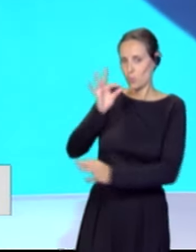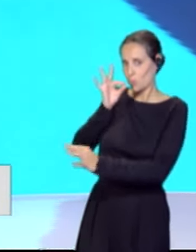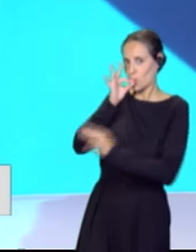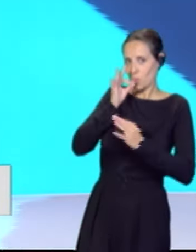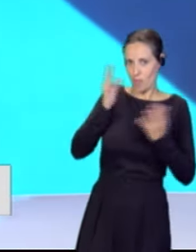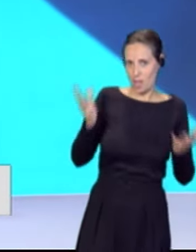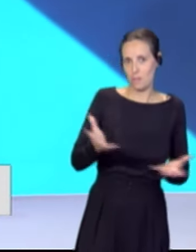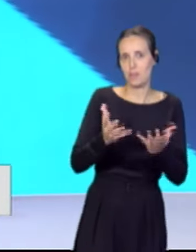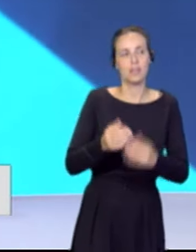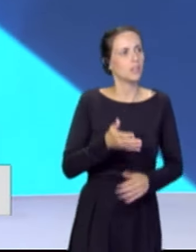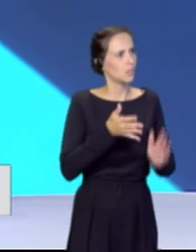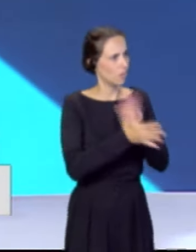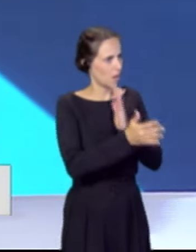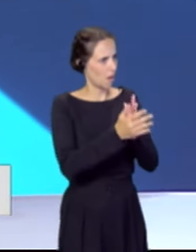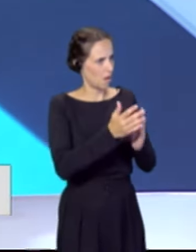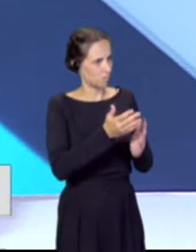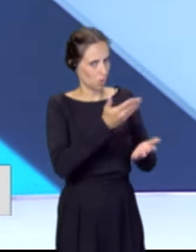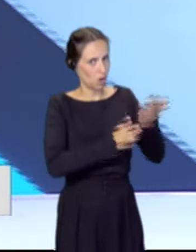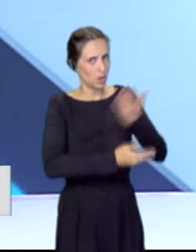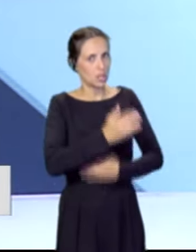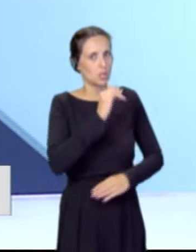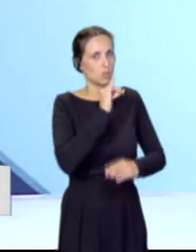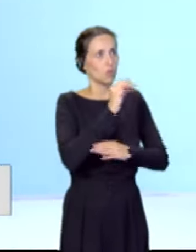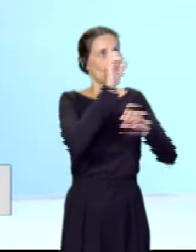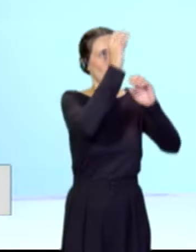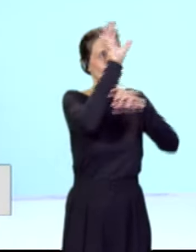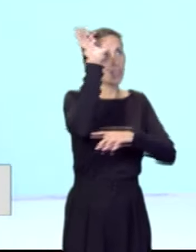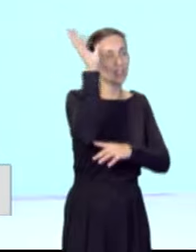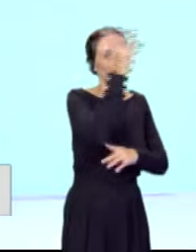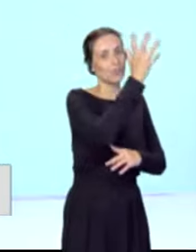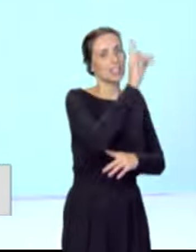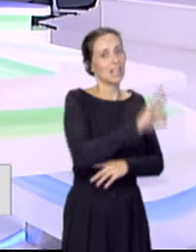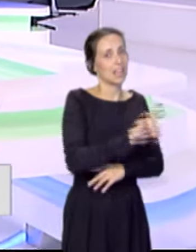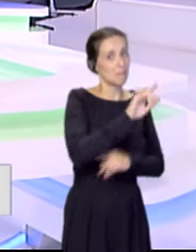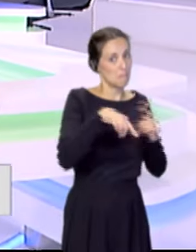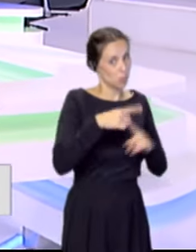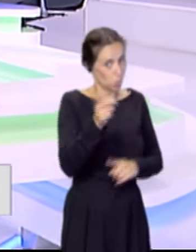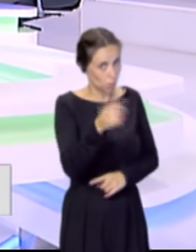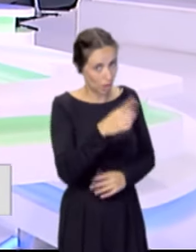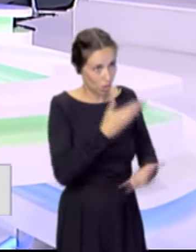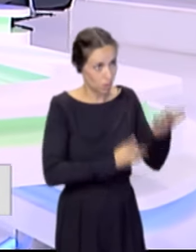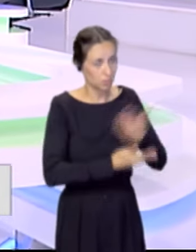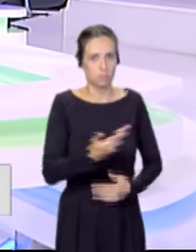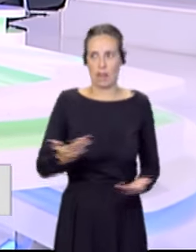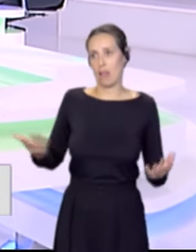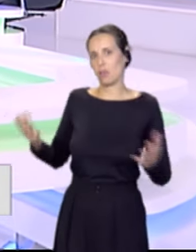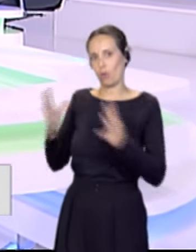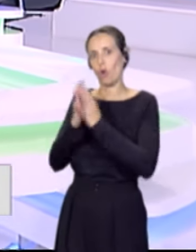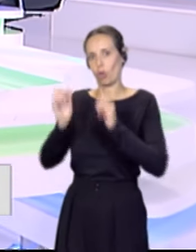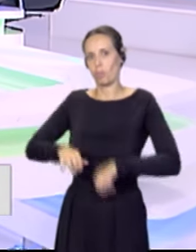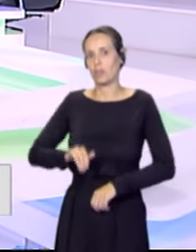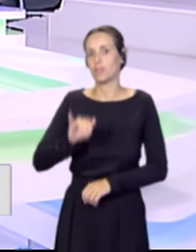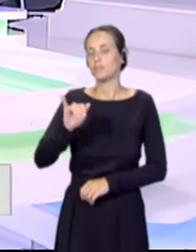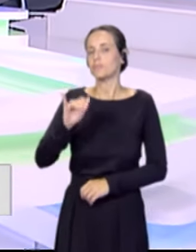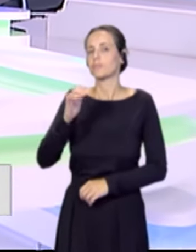Claro, que hay colaboración entre el Instituto de Astrofísica de Canarias y ustedes. Claro, hay convenios de colaboración y este proyecto no sería posible sin el